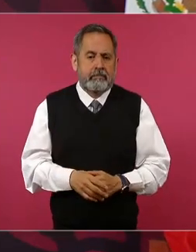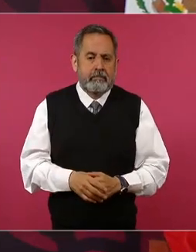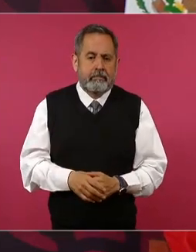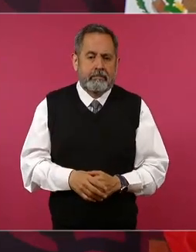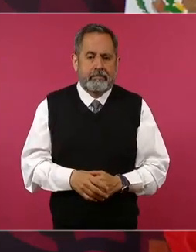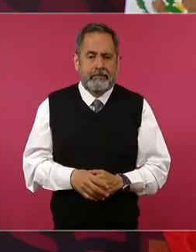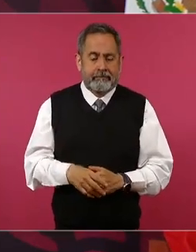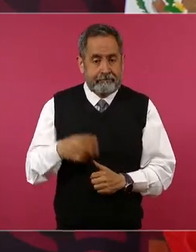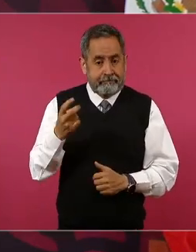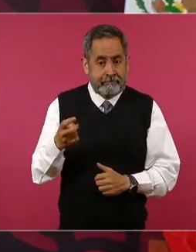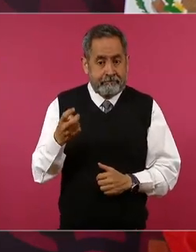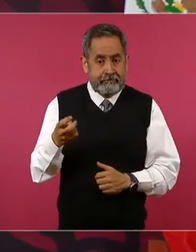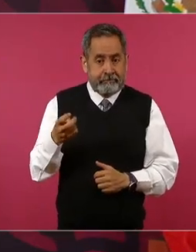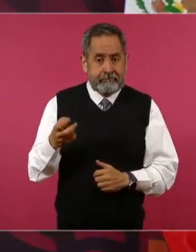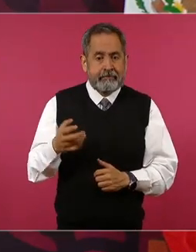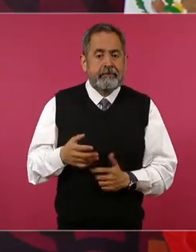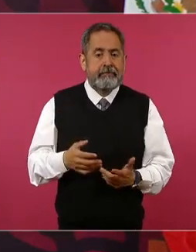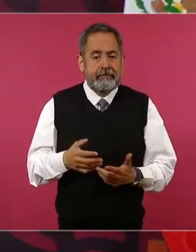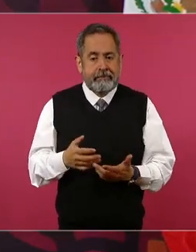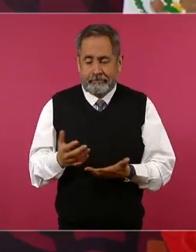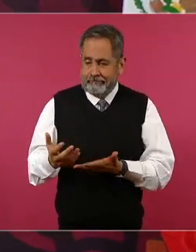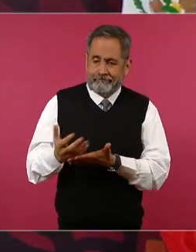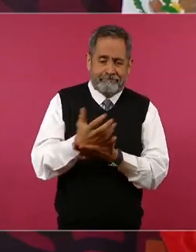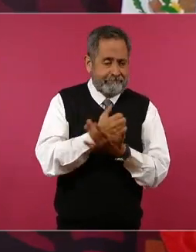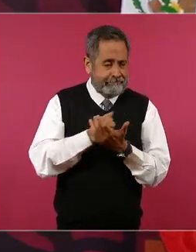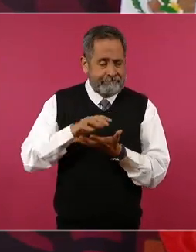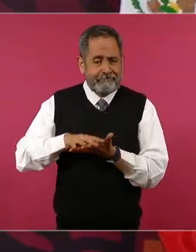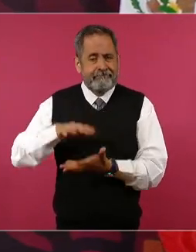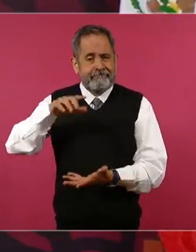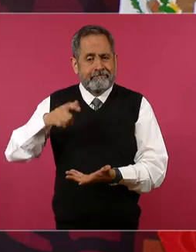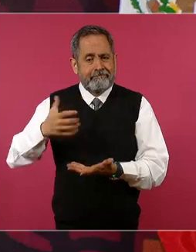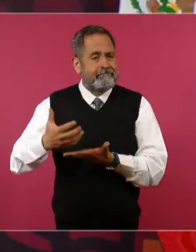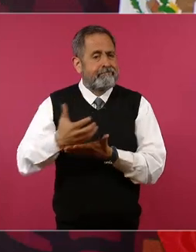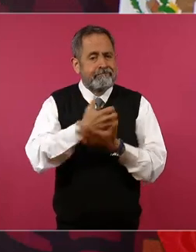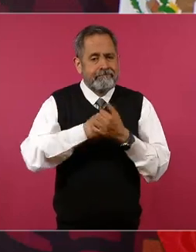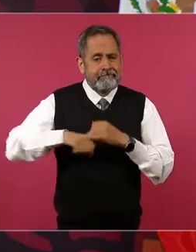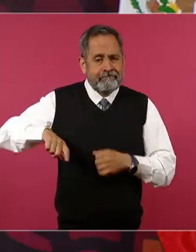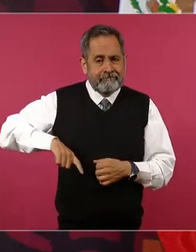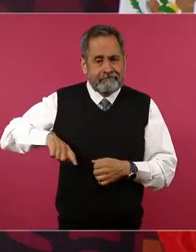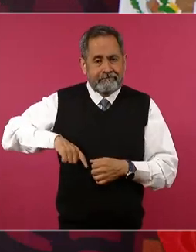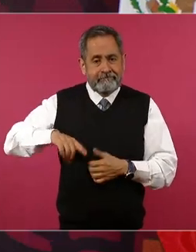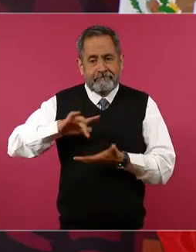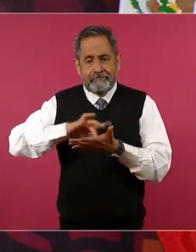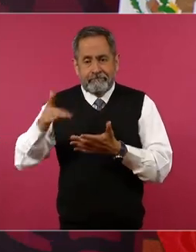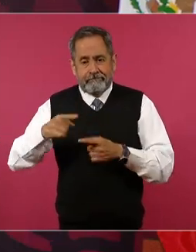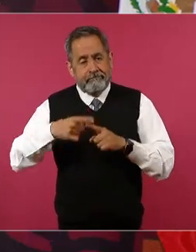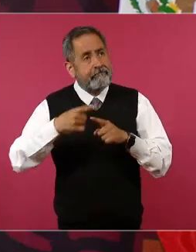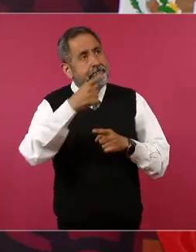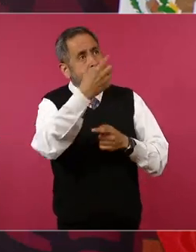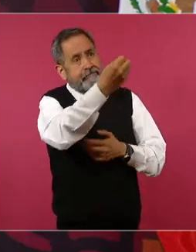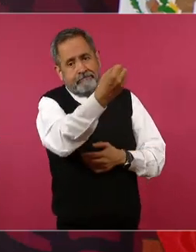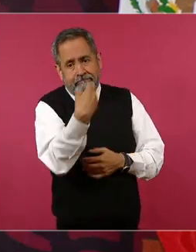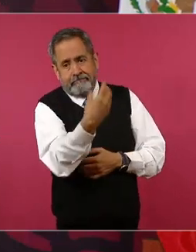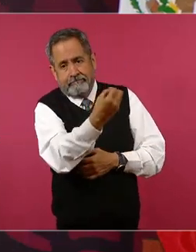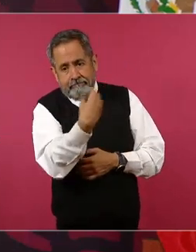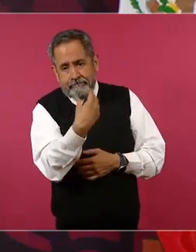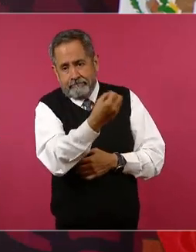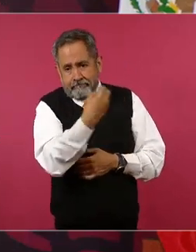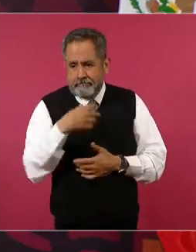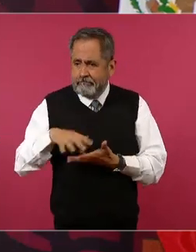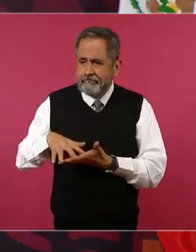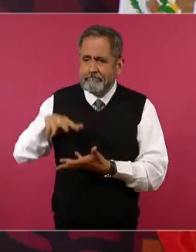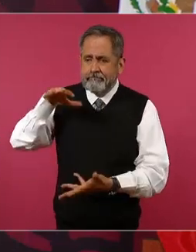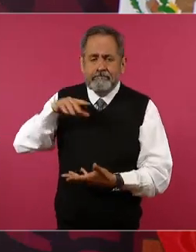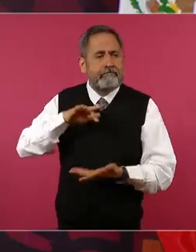es la principal fuente de ingresos de nuestro país esa